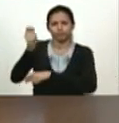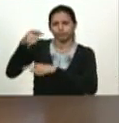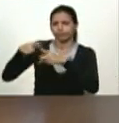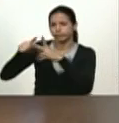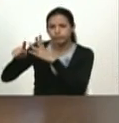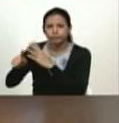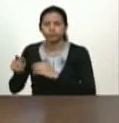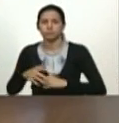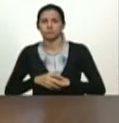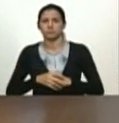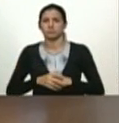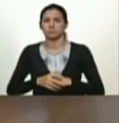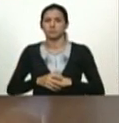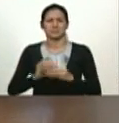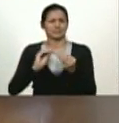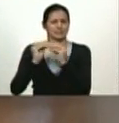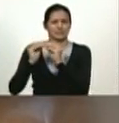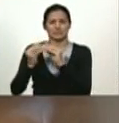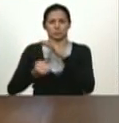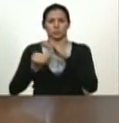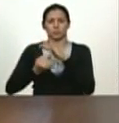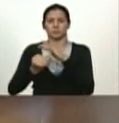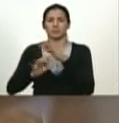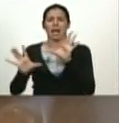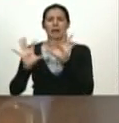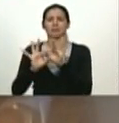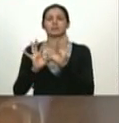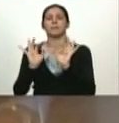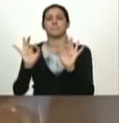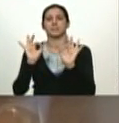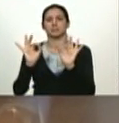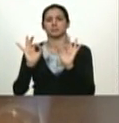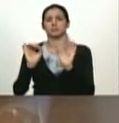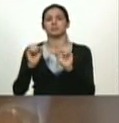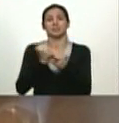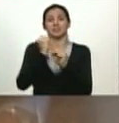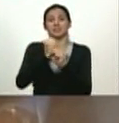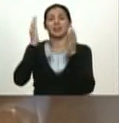reconfigurar las instituciones y hacer la gran alianza con los pescadores del país